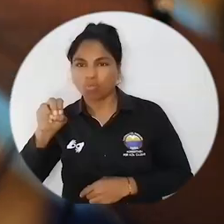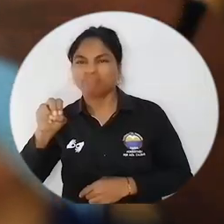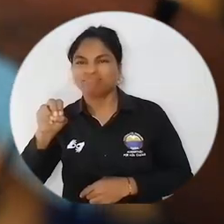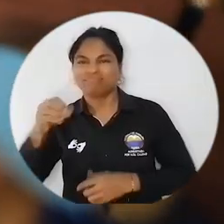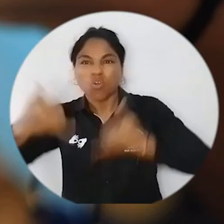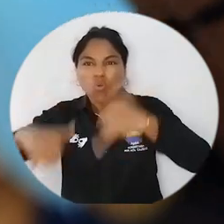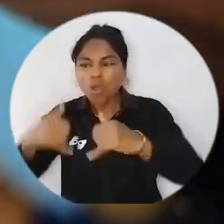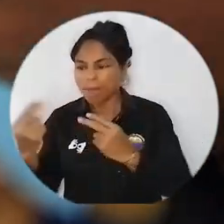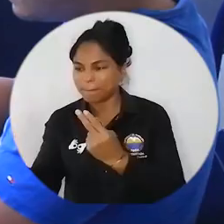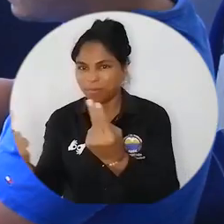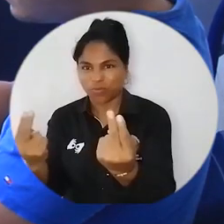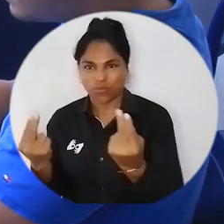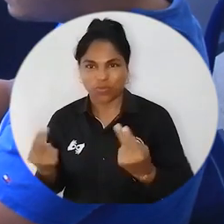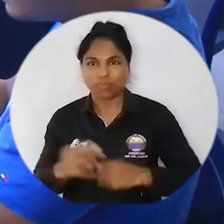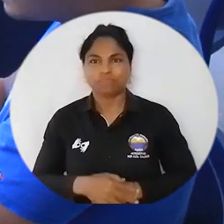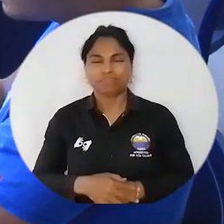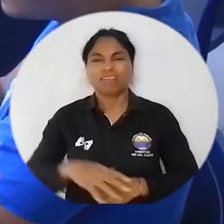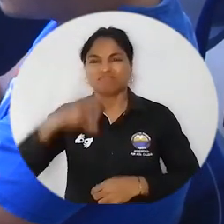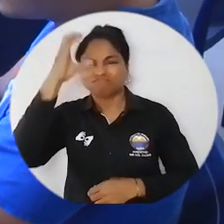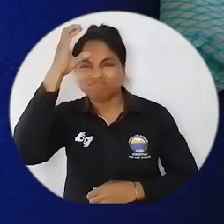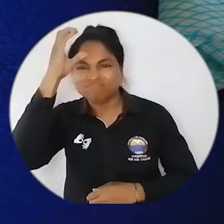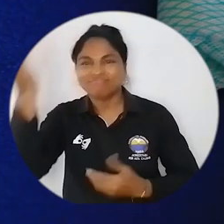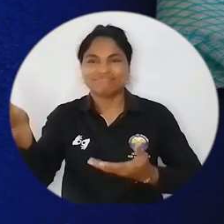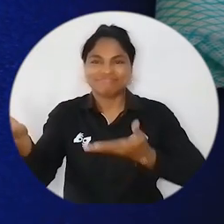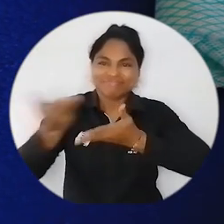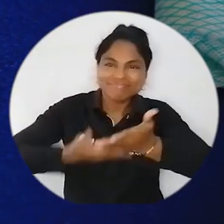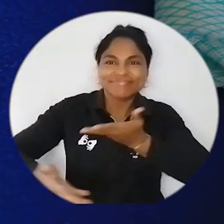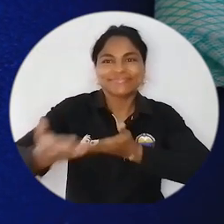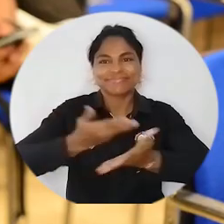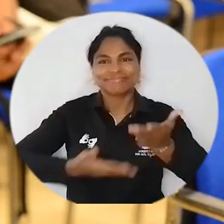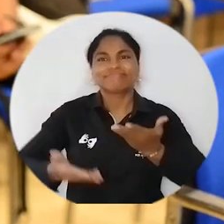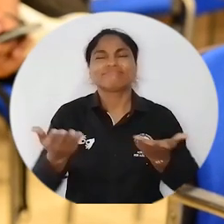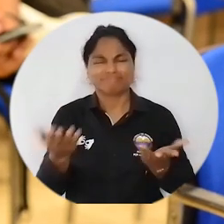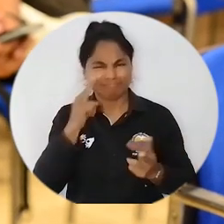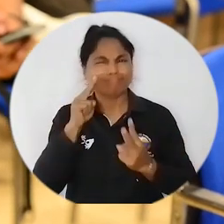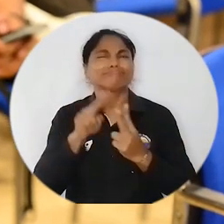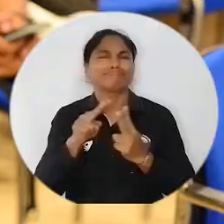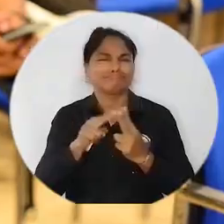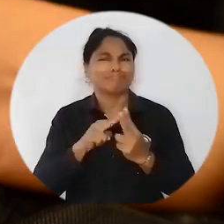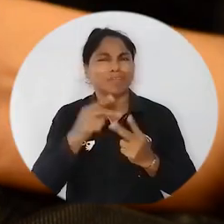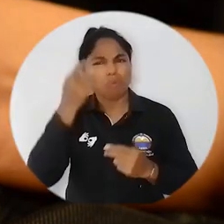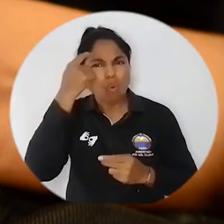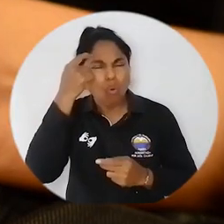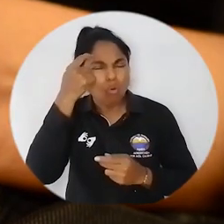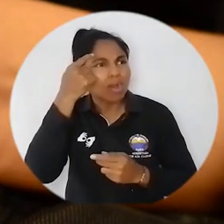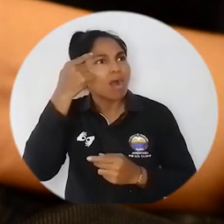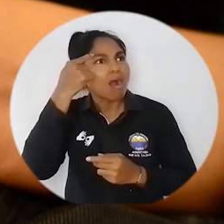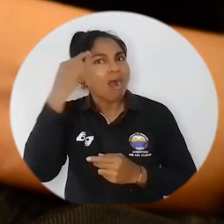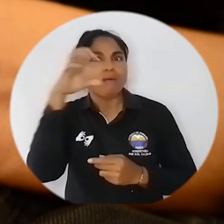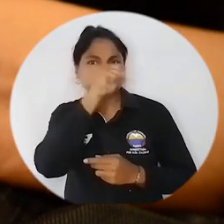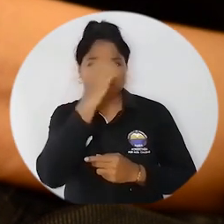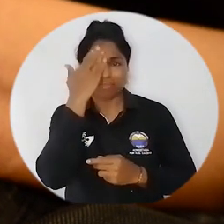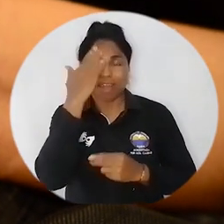tuvo como novedad la participación en Vinas. Conocimiento, compartirlo, mostrar que sabemos muchas otras cosas de las que creemos